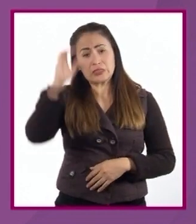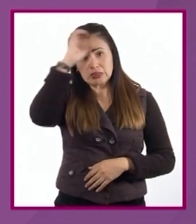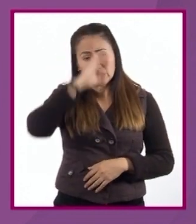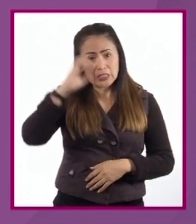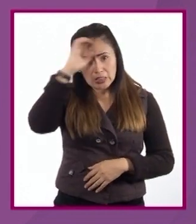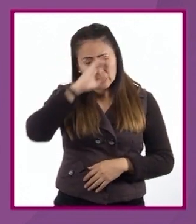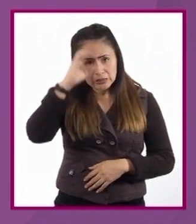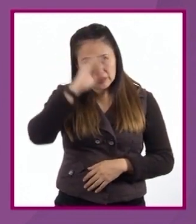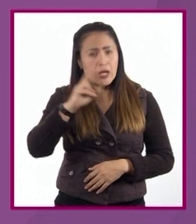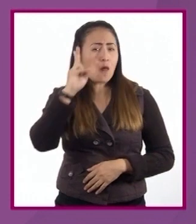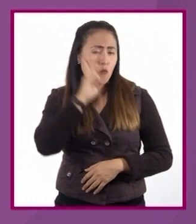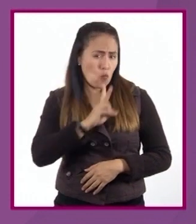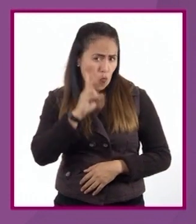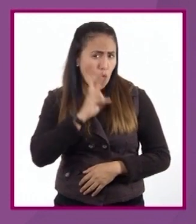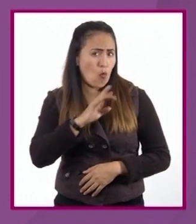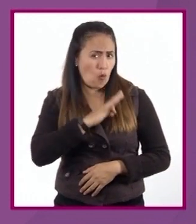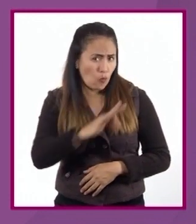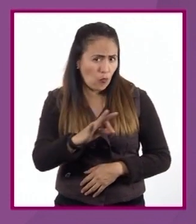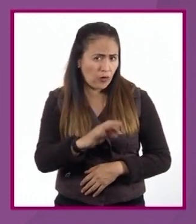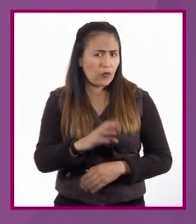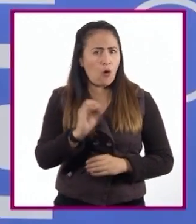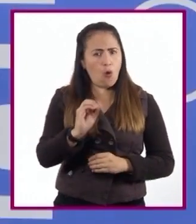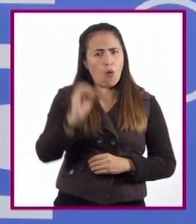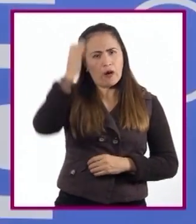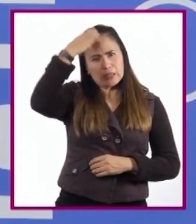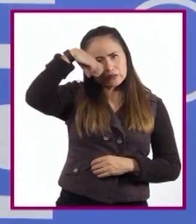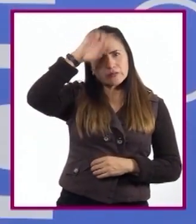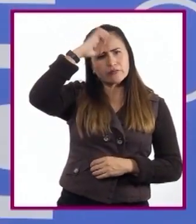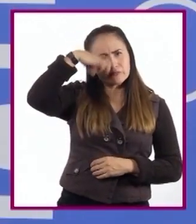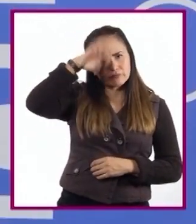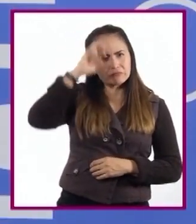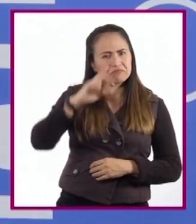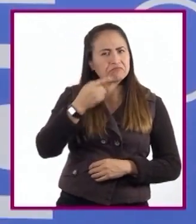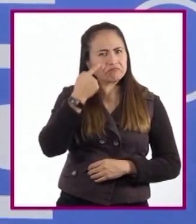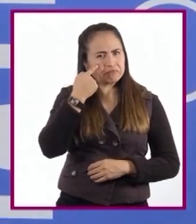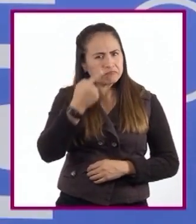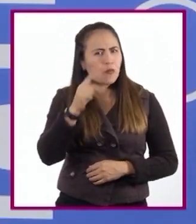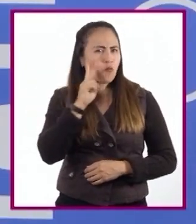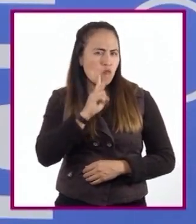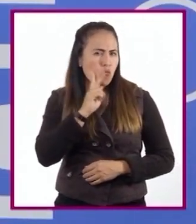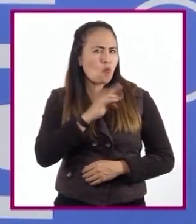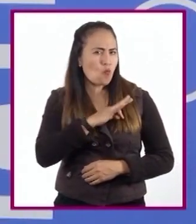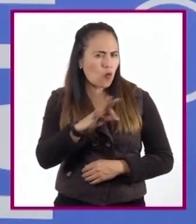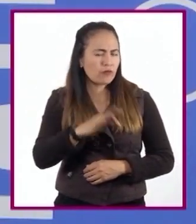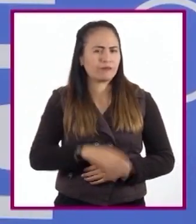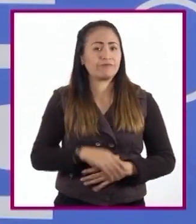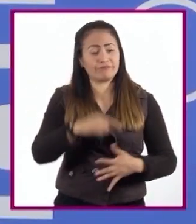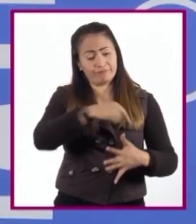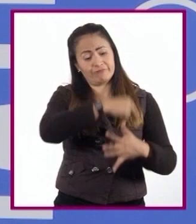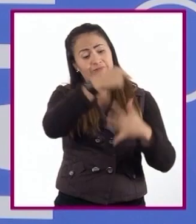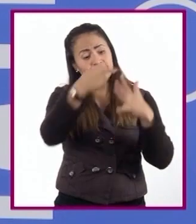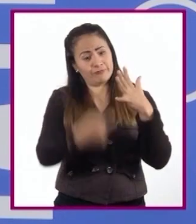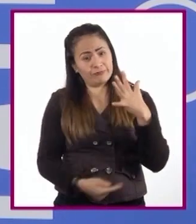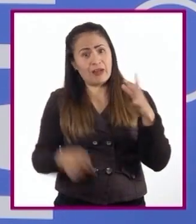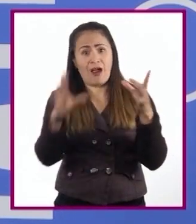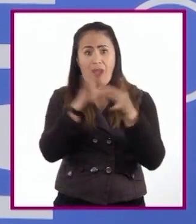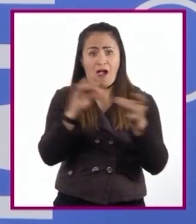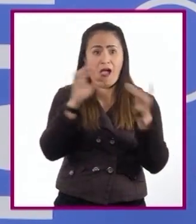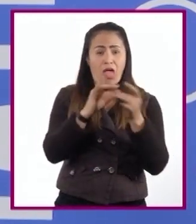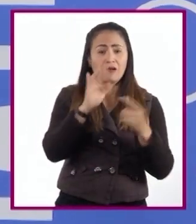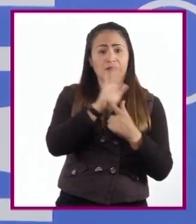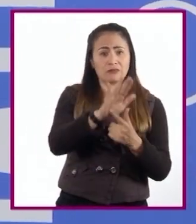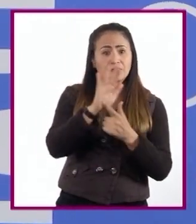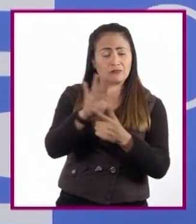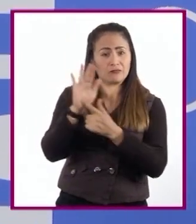o por el método empírico. Vaya, hay diversas formas de argumentar, una